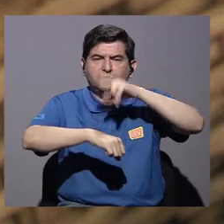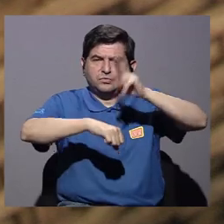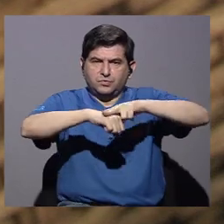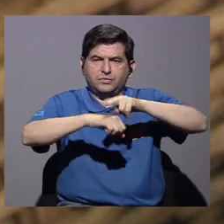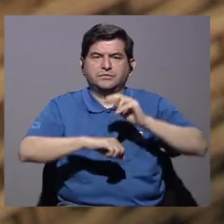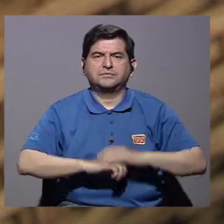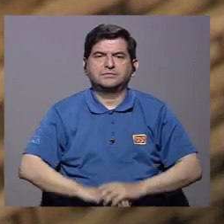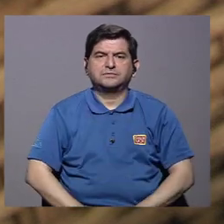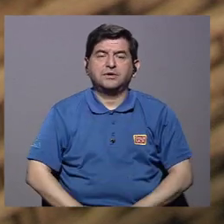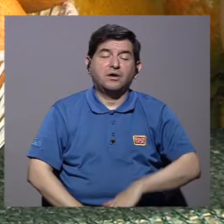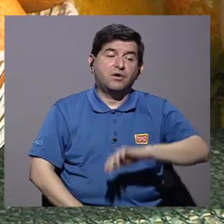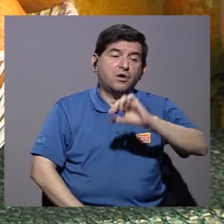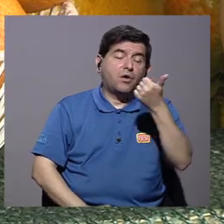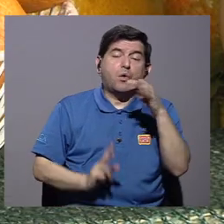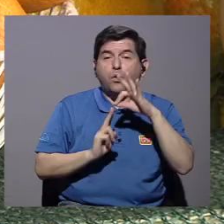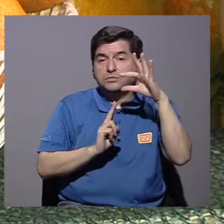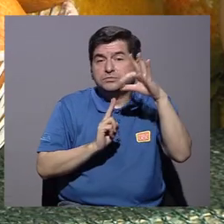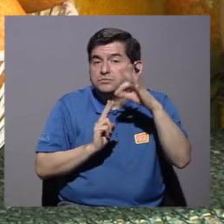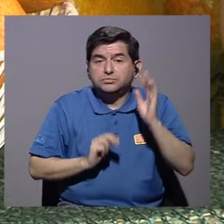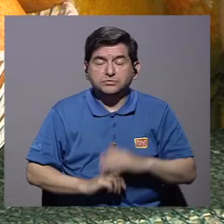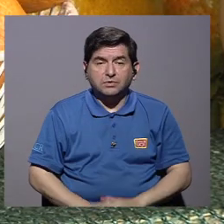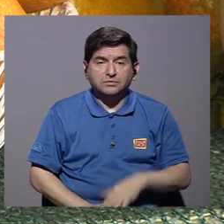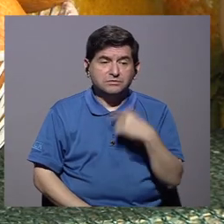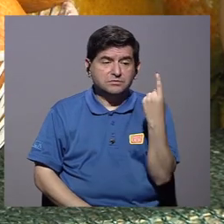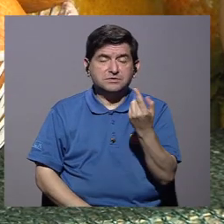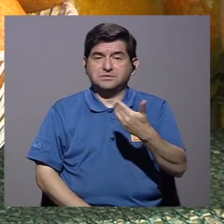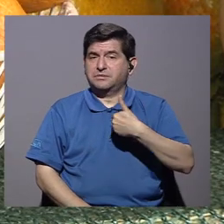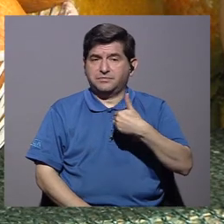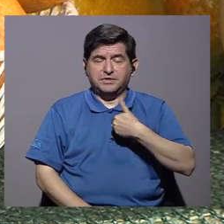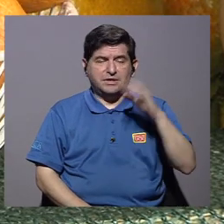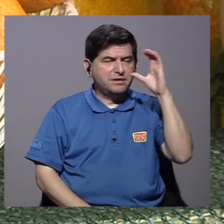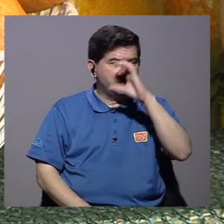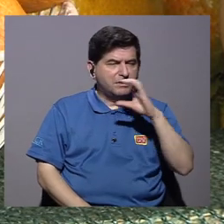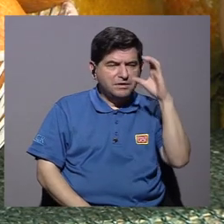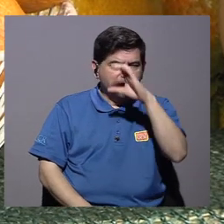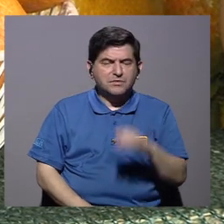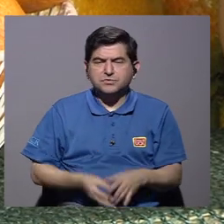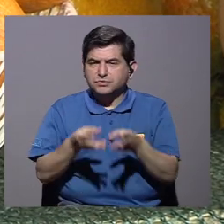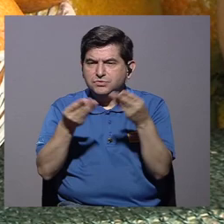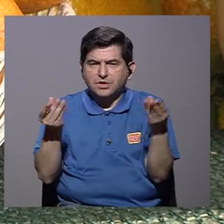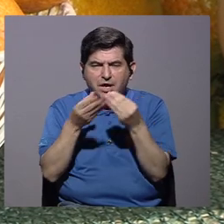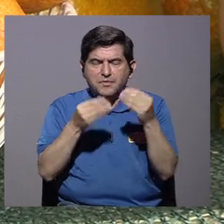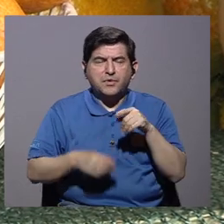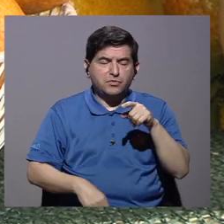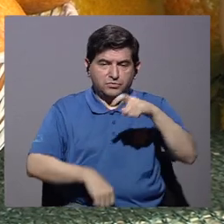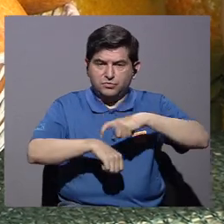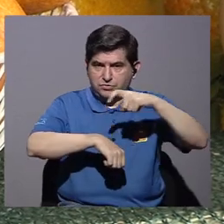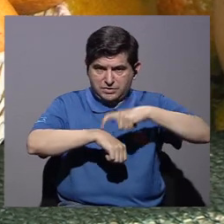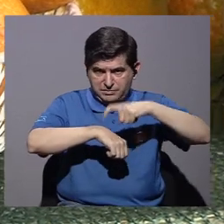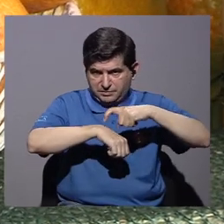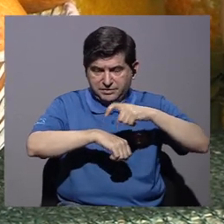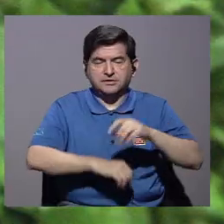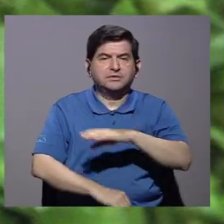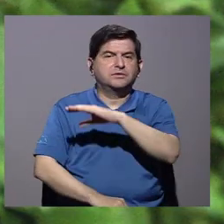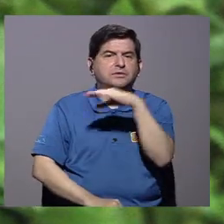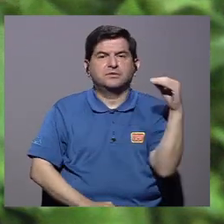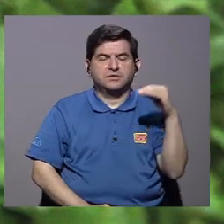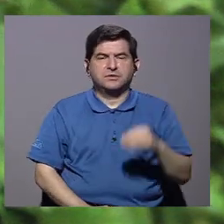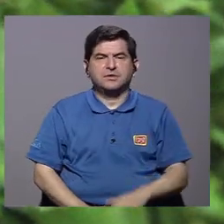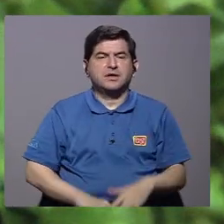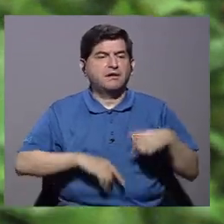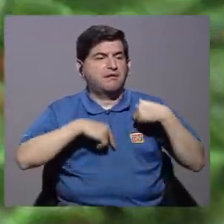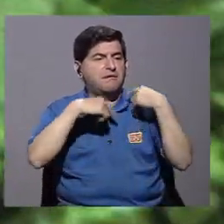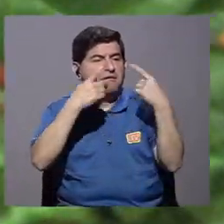local y la agricultura a nivel nacional. Otras opciones es que siempre tenemos que buscar